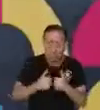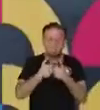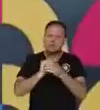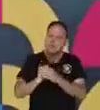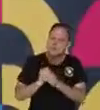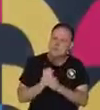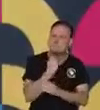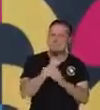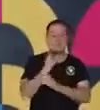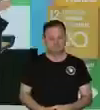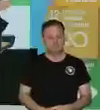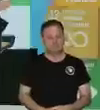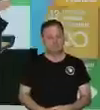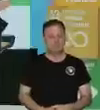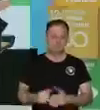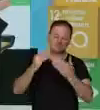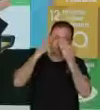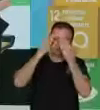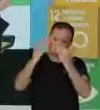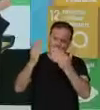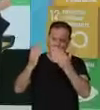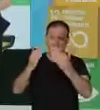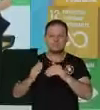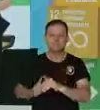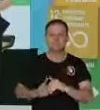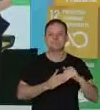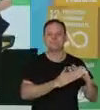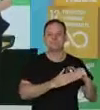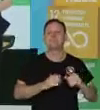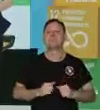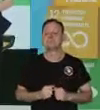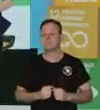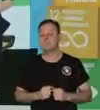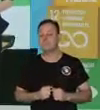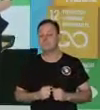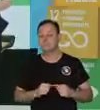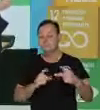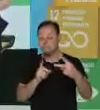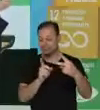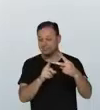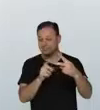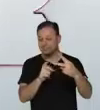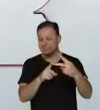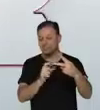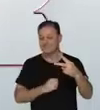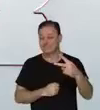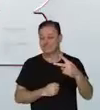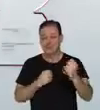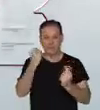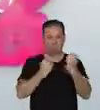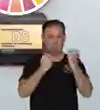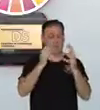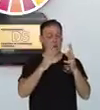con un espíritu de colaboración. Excelente, muchísimas gracias. Vamos a pasar al siguiente segmento. En este sentido, hablamos